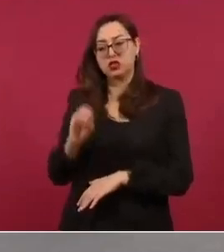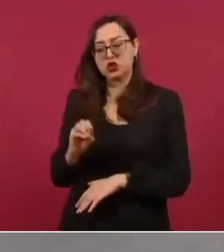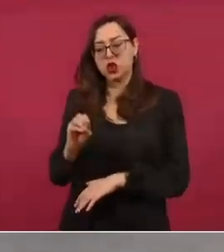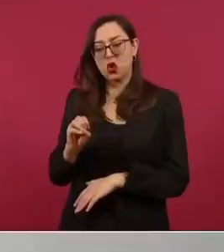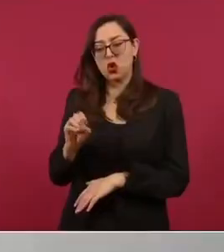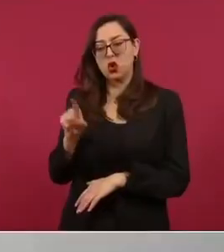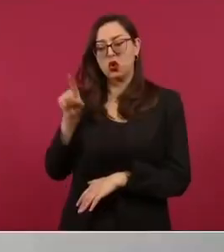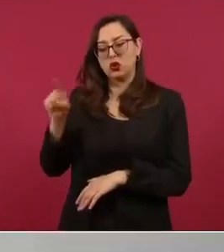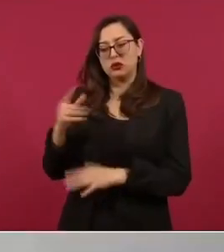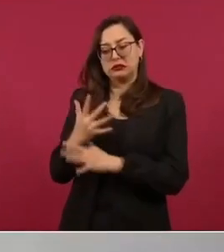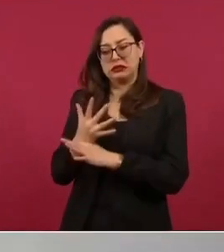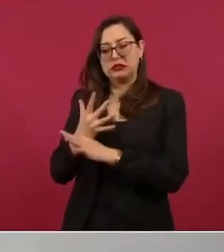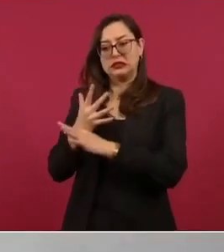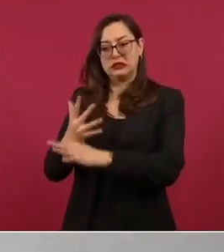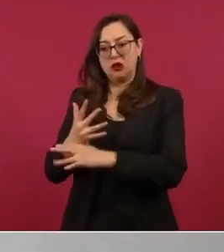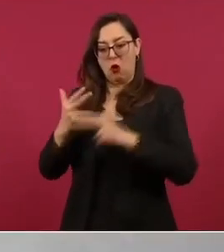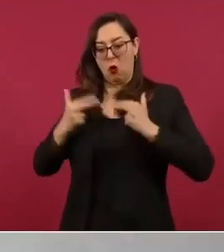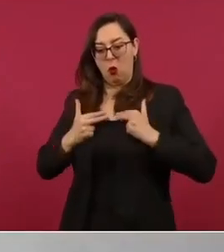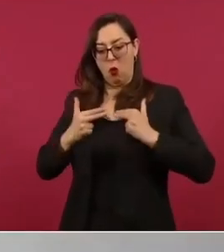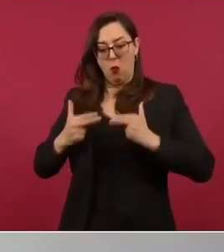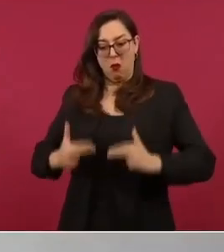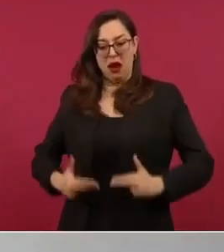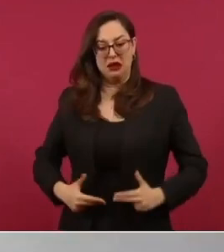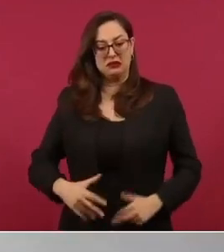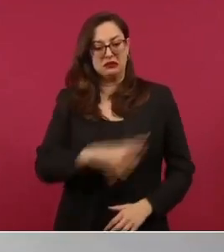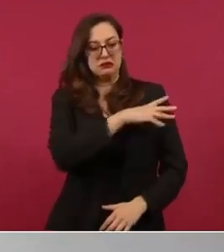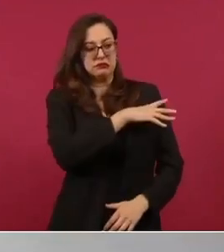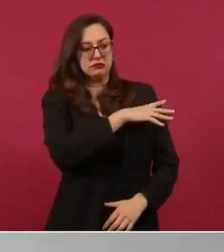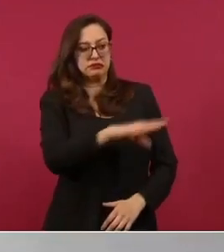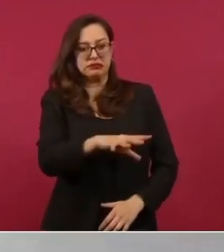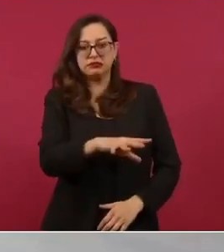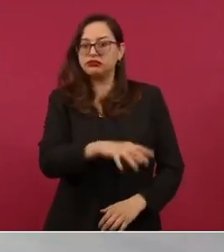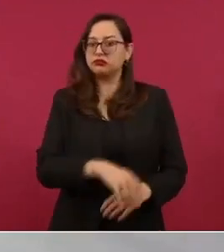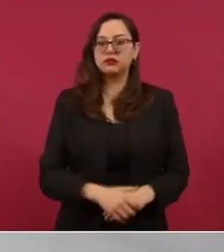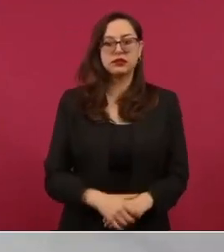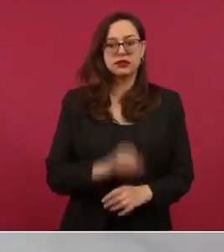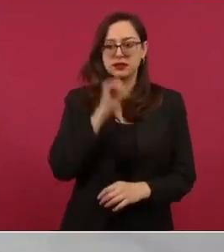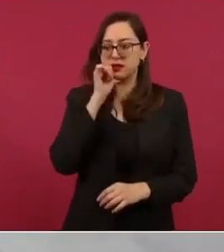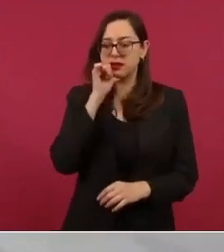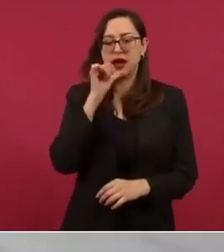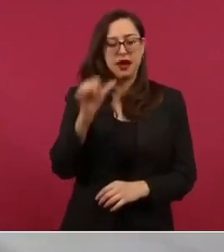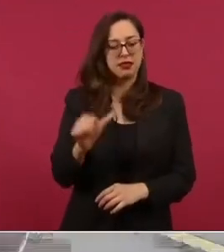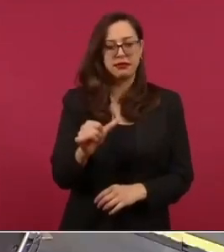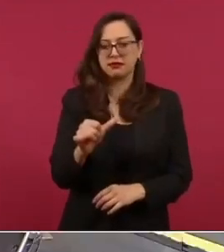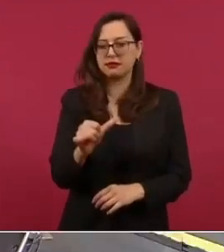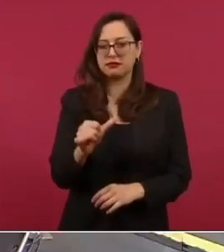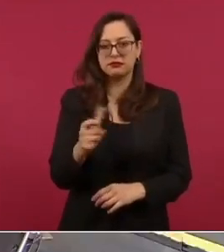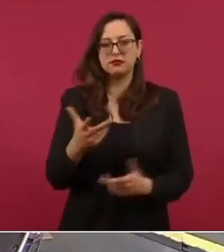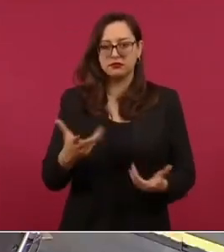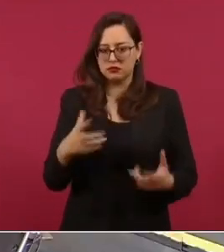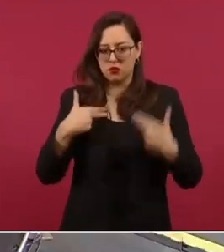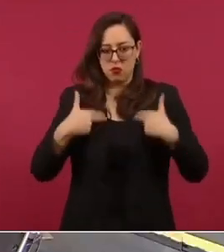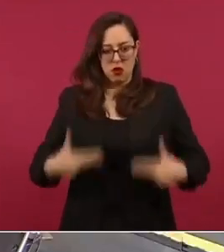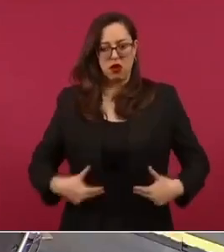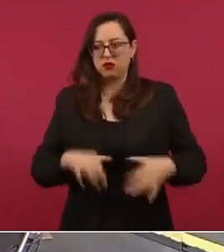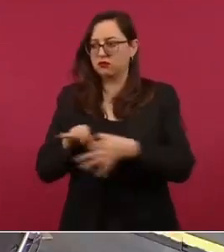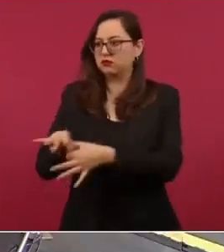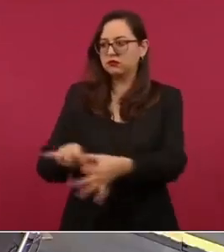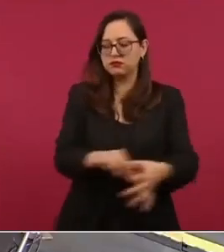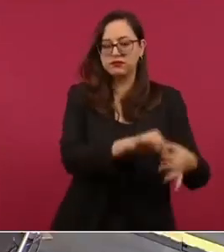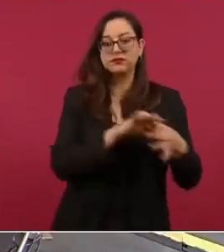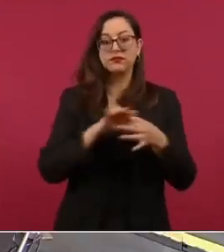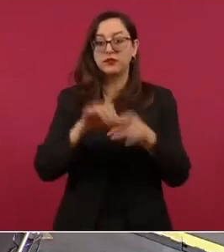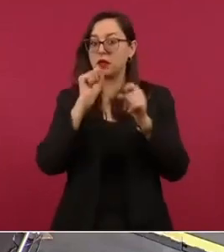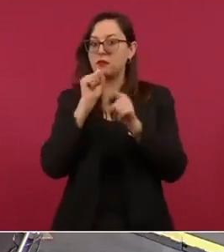nos es ajeno sino porque nutriéndose de ideas universales